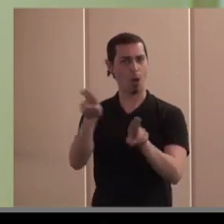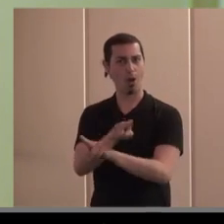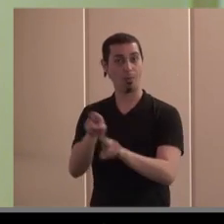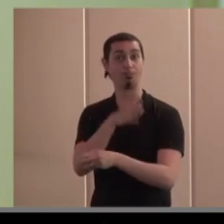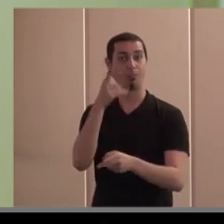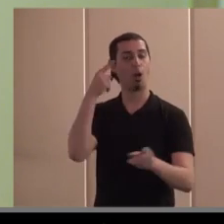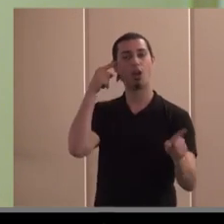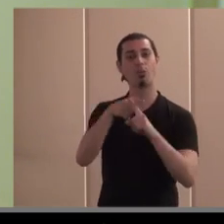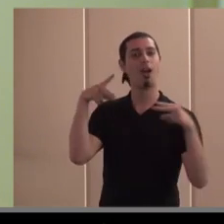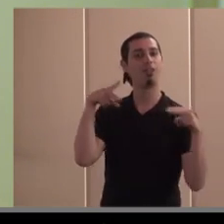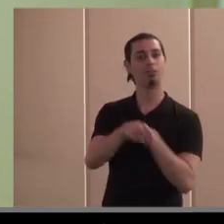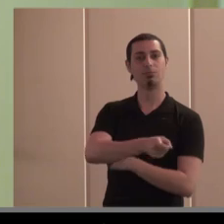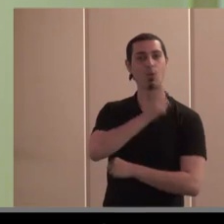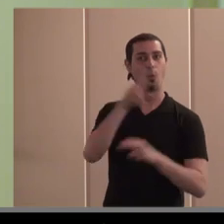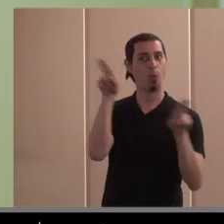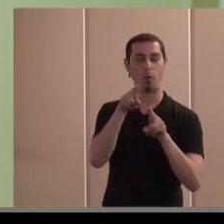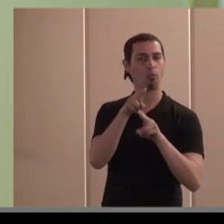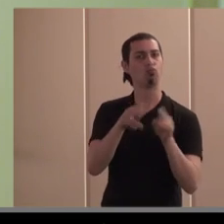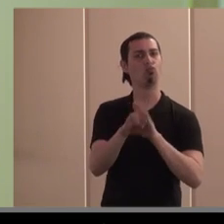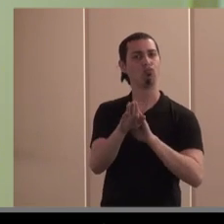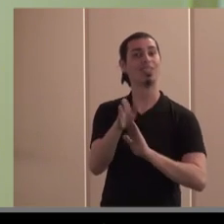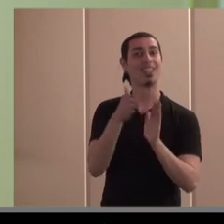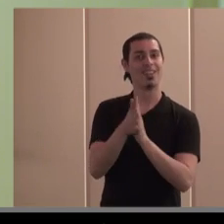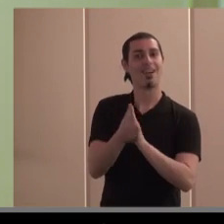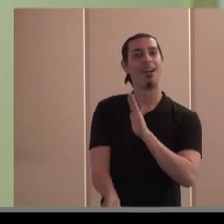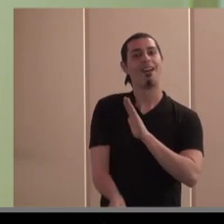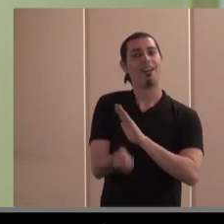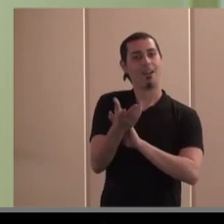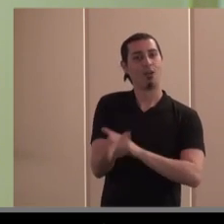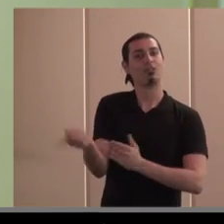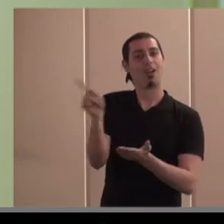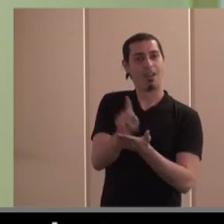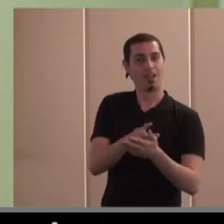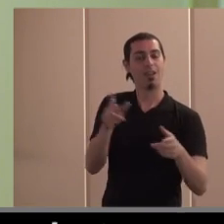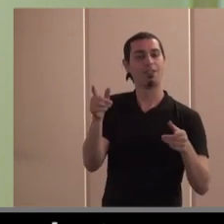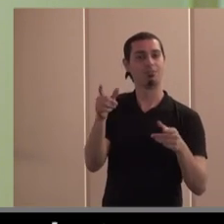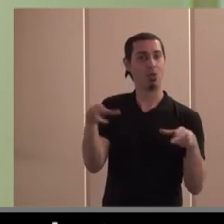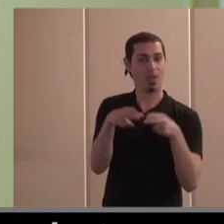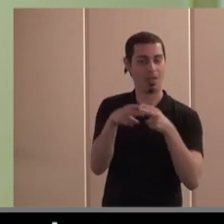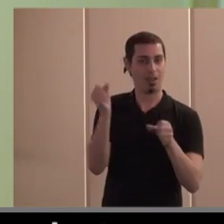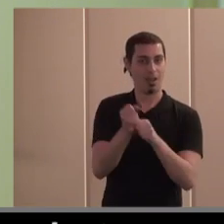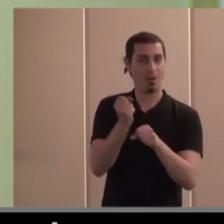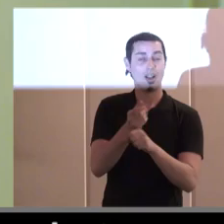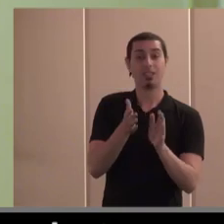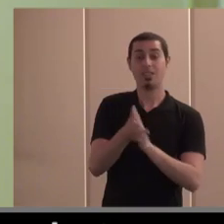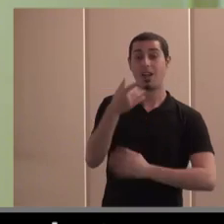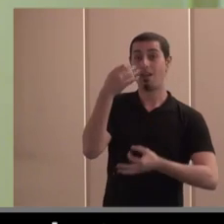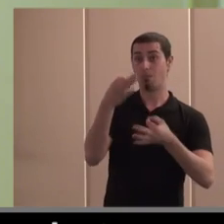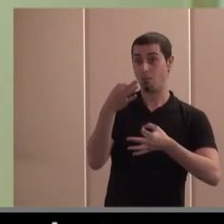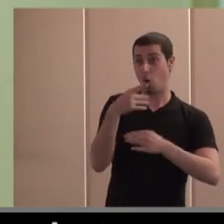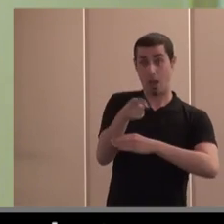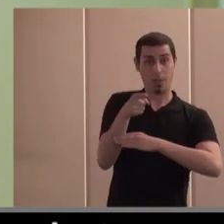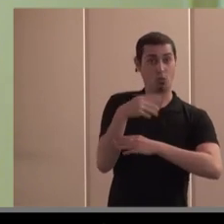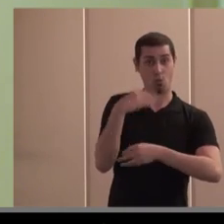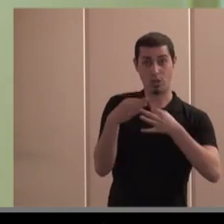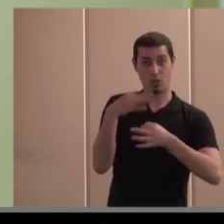empresas en aquella época se reinventaron estas sociedades laborales que es una fórmula jurídica única del ordenamiento jurídico español no